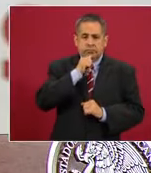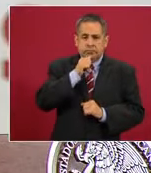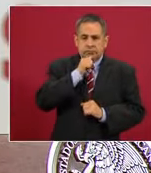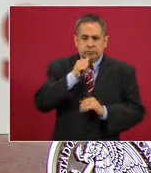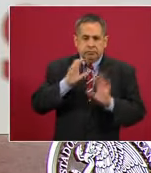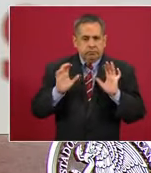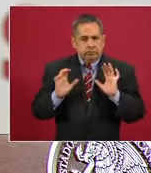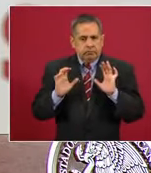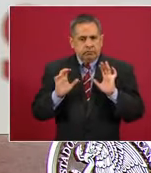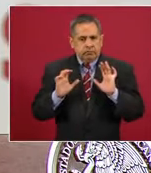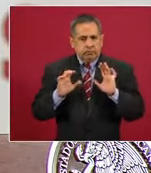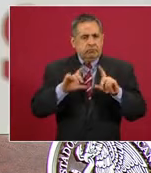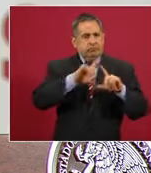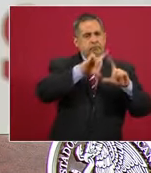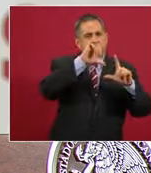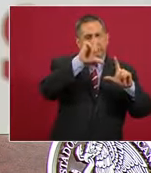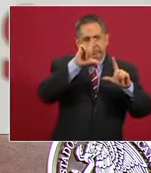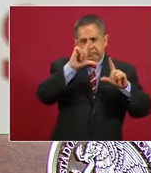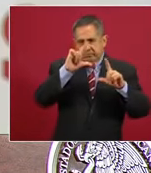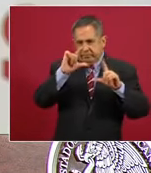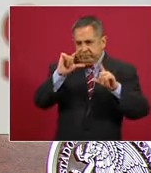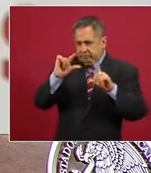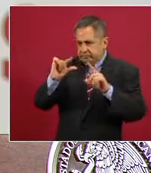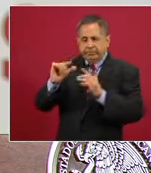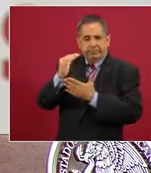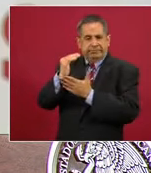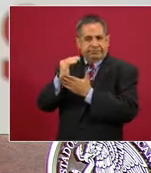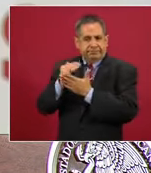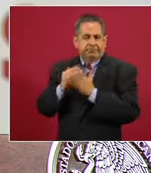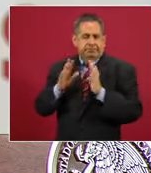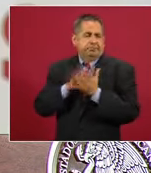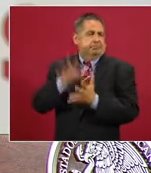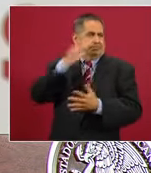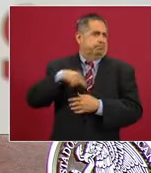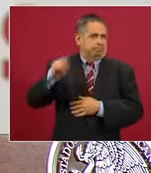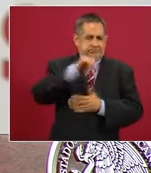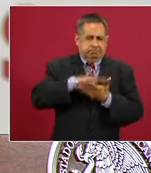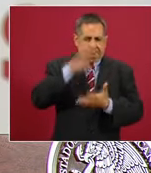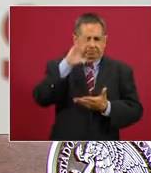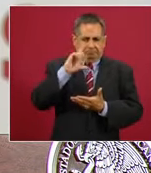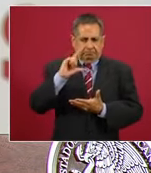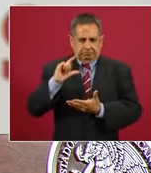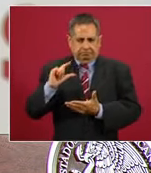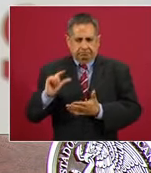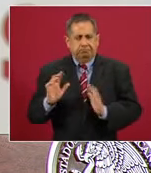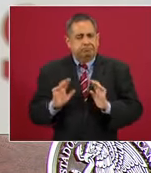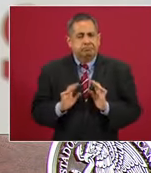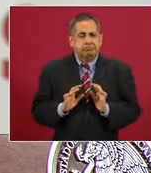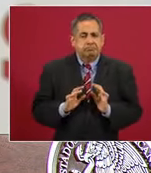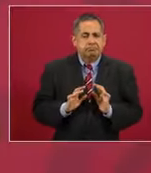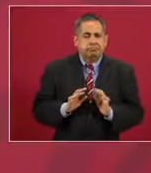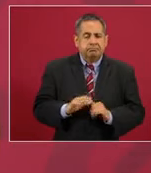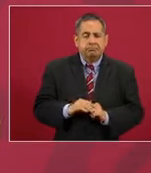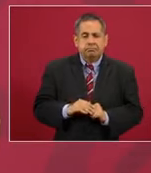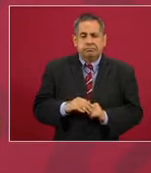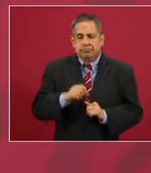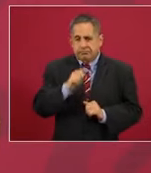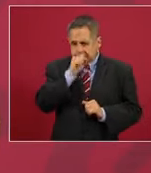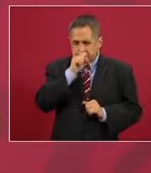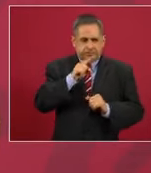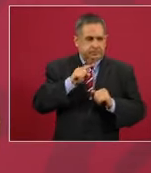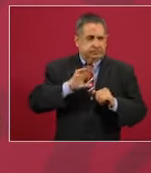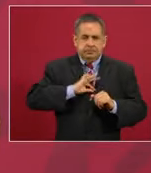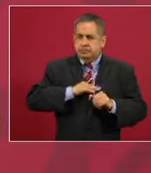ha ido a la baja en general el número de